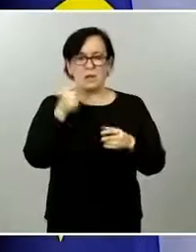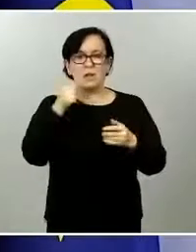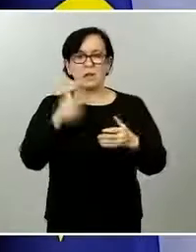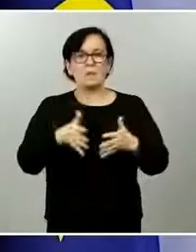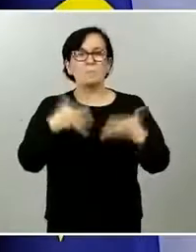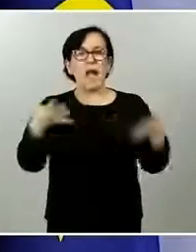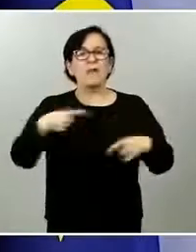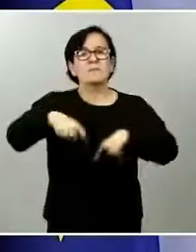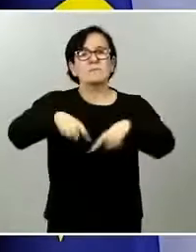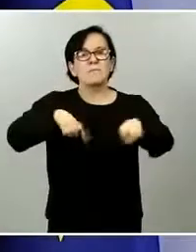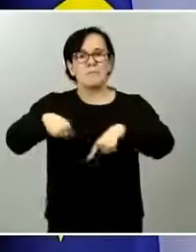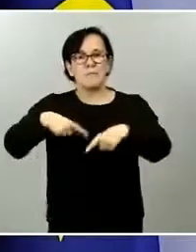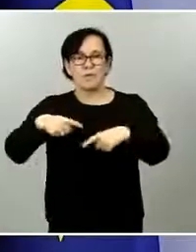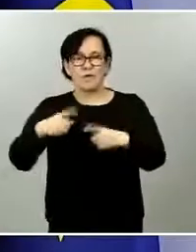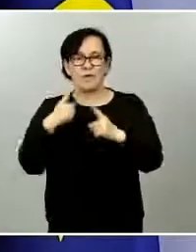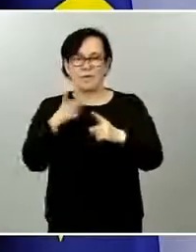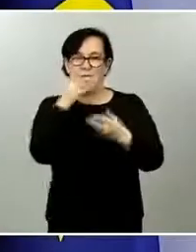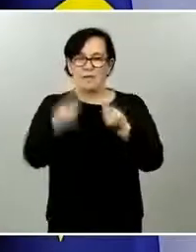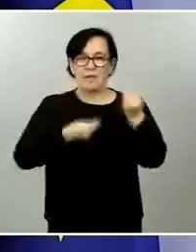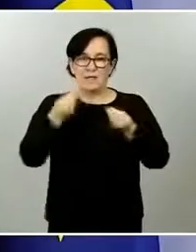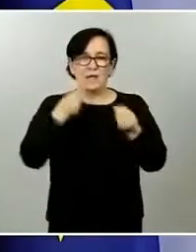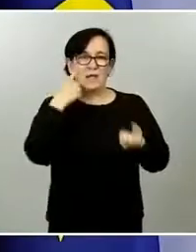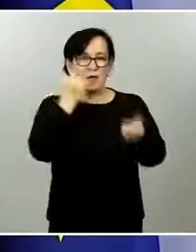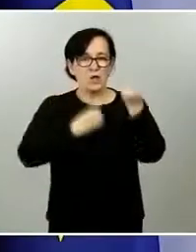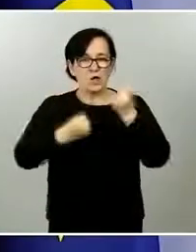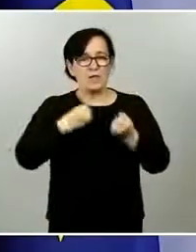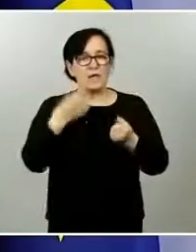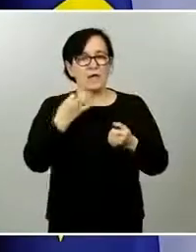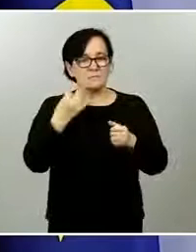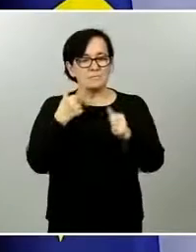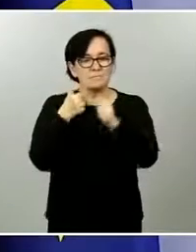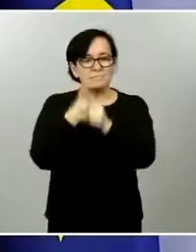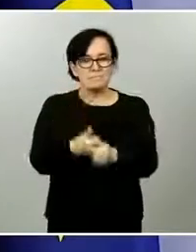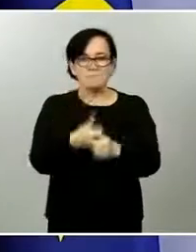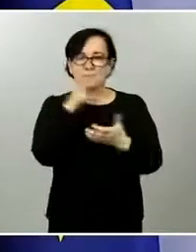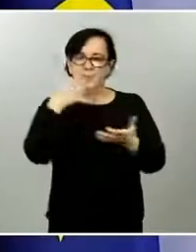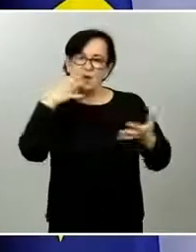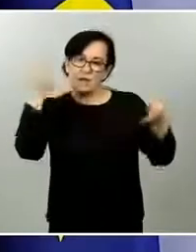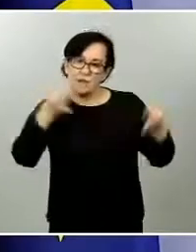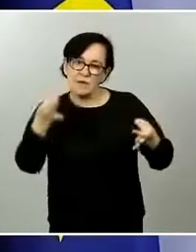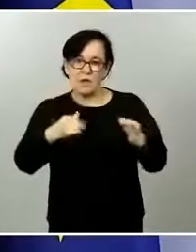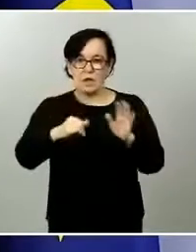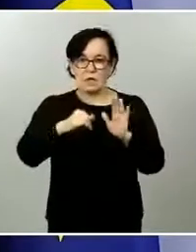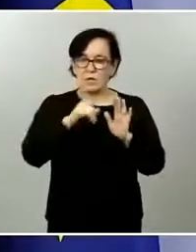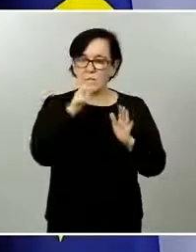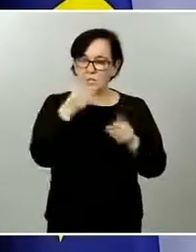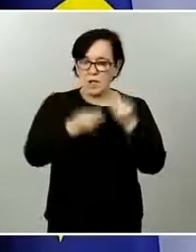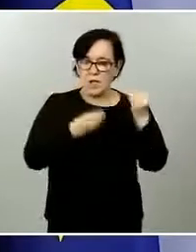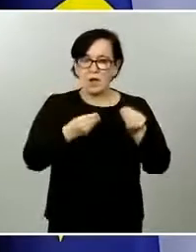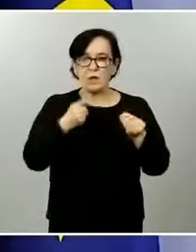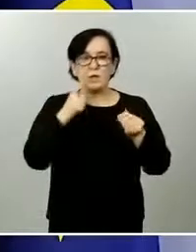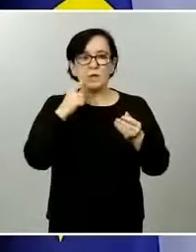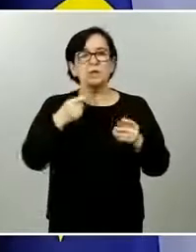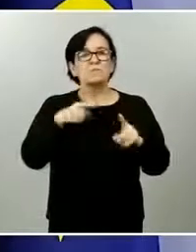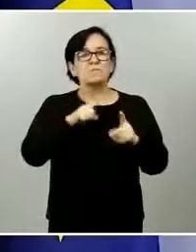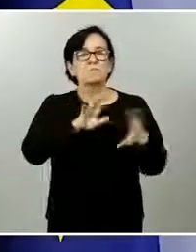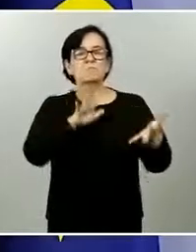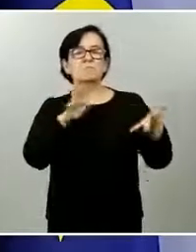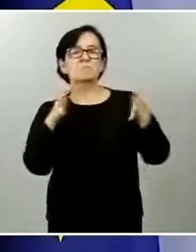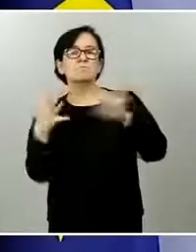recreo deportiva y otras actividades aeronáuticas de recreo. Se trata, por tanto, de un primer paso hacia un mayor aumento de la movilidad y la